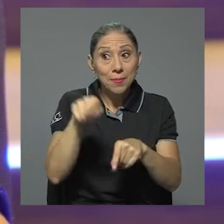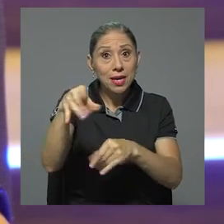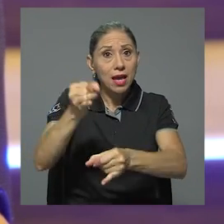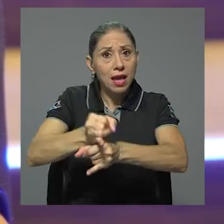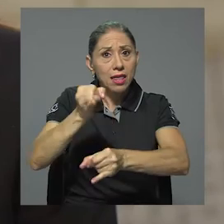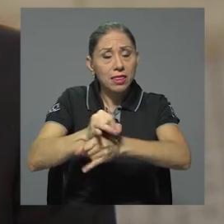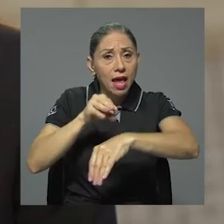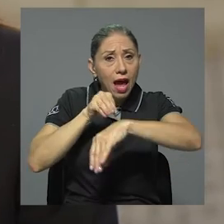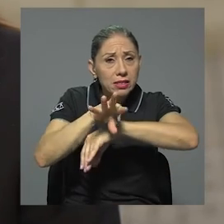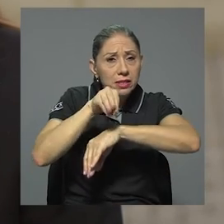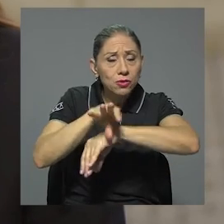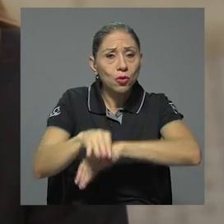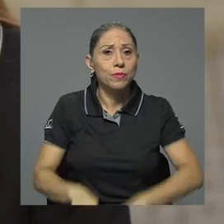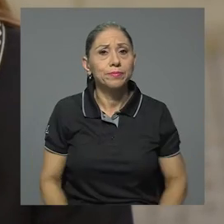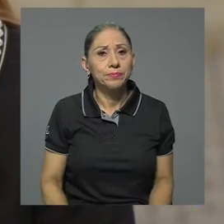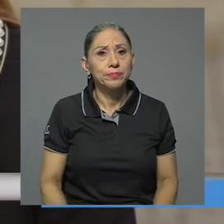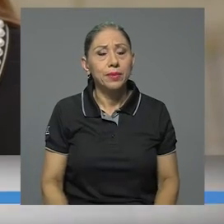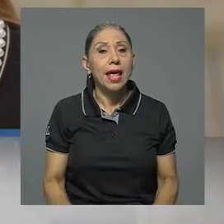asesor.